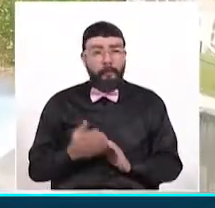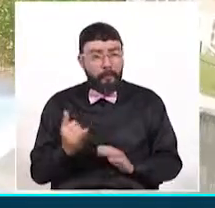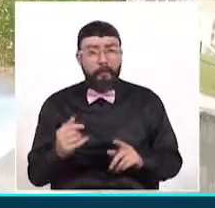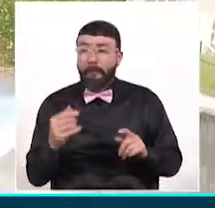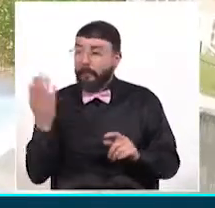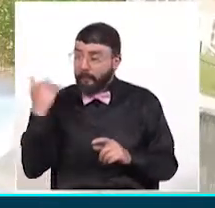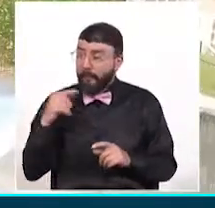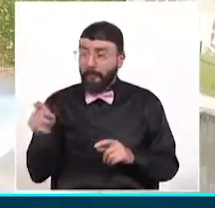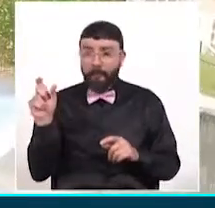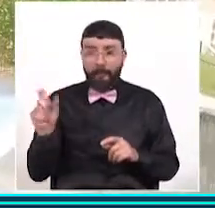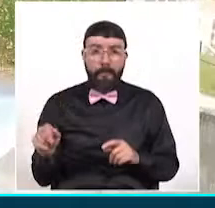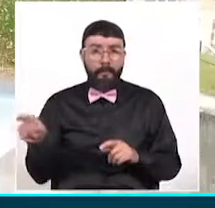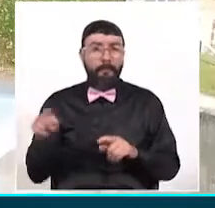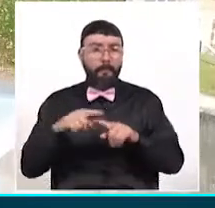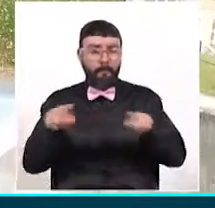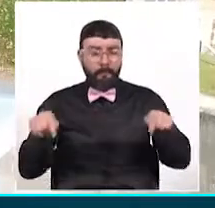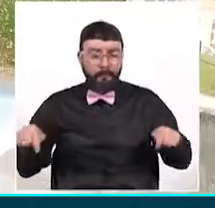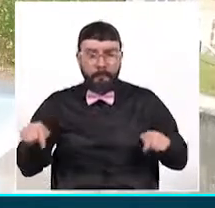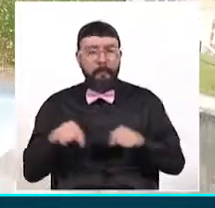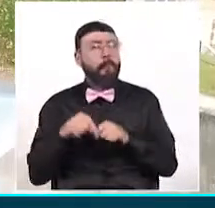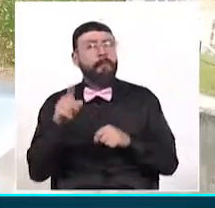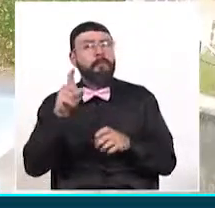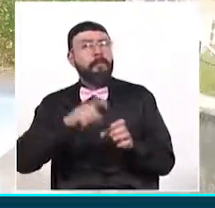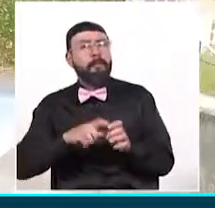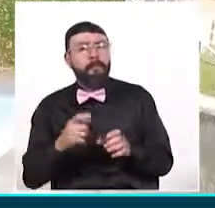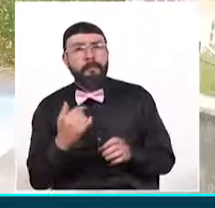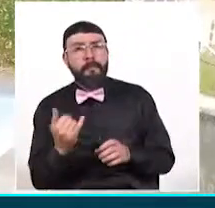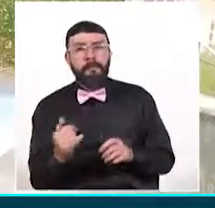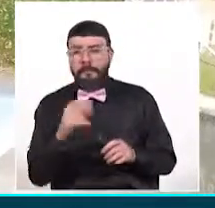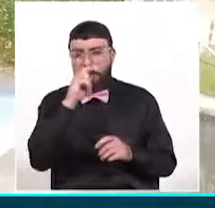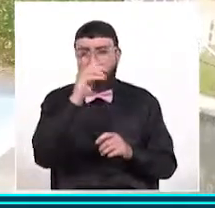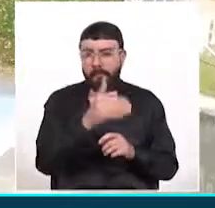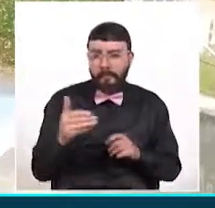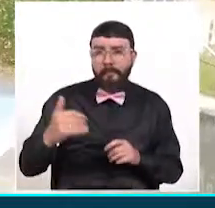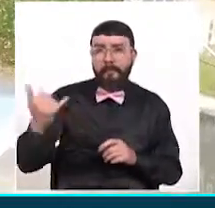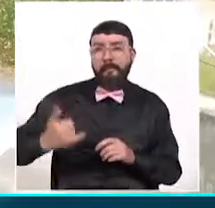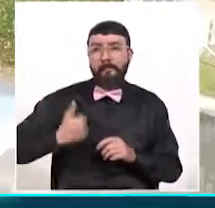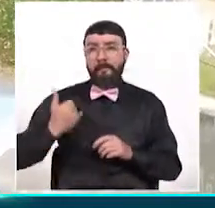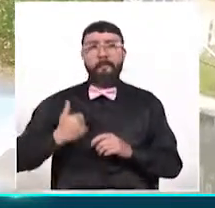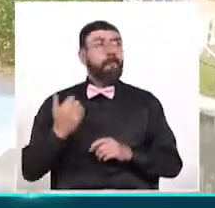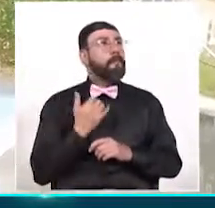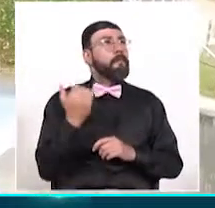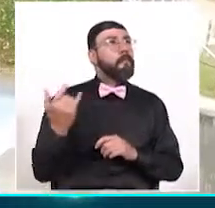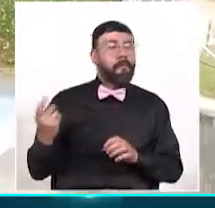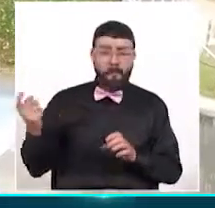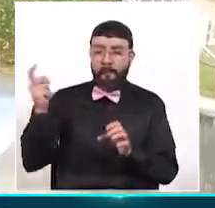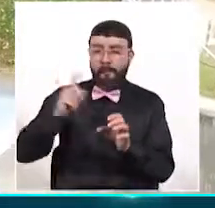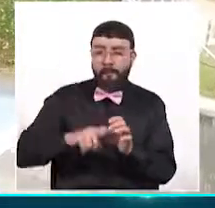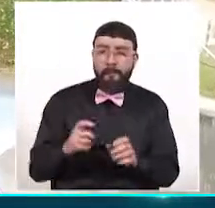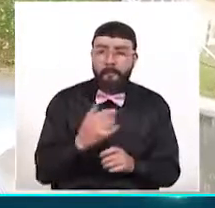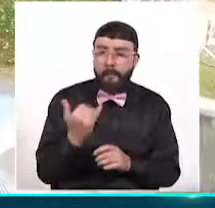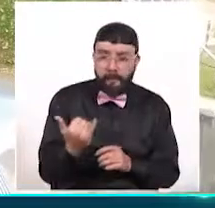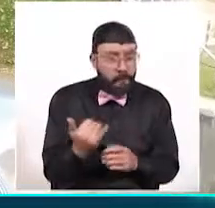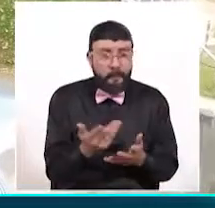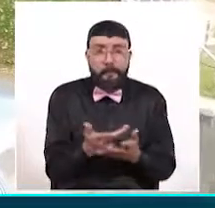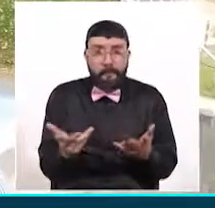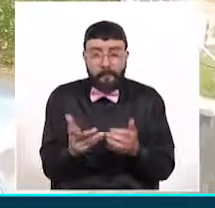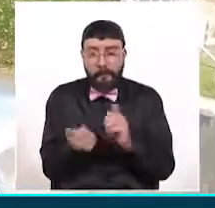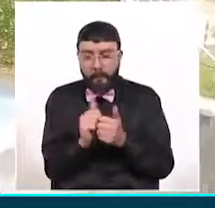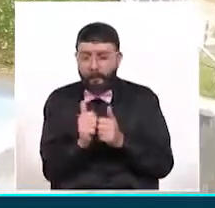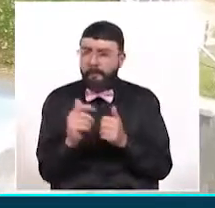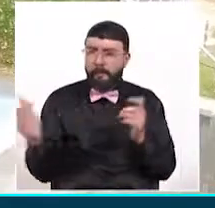mencionan, en el cual las personas, los niños, los jóvenes, vienen a practicar sus actividades deportivas y